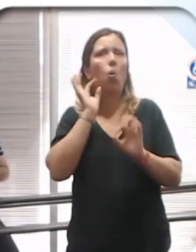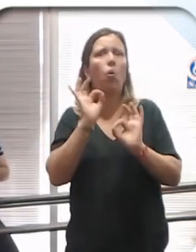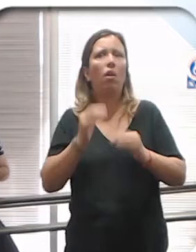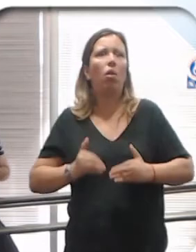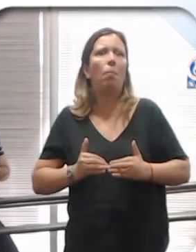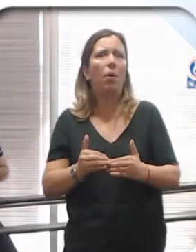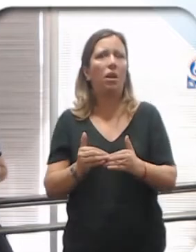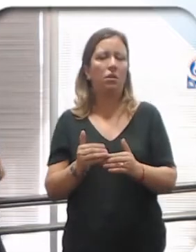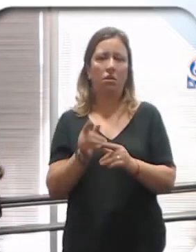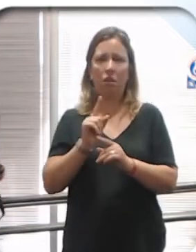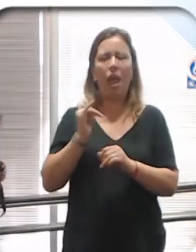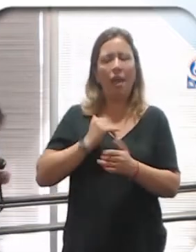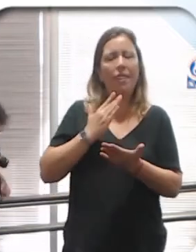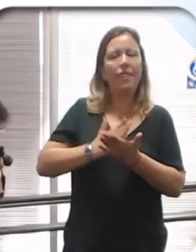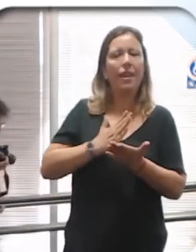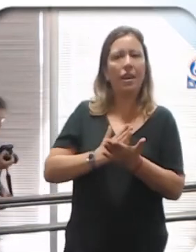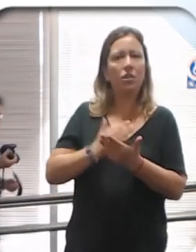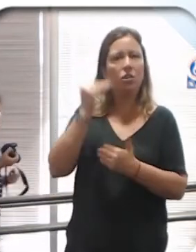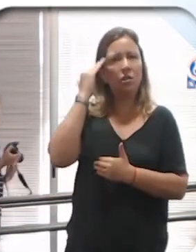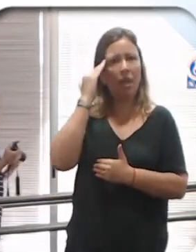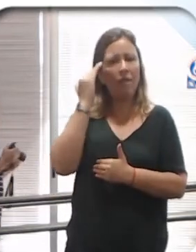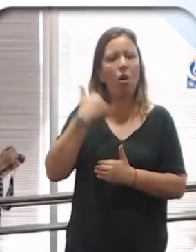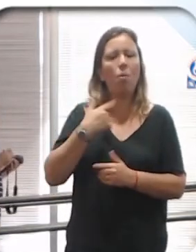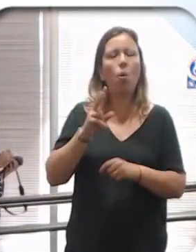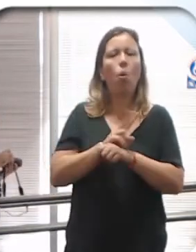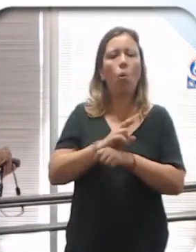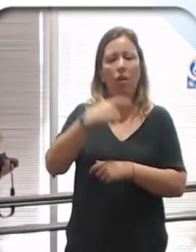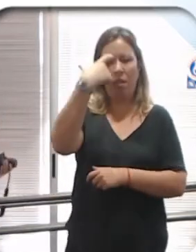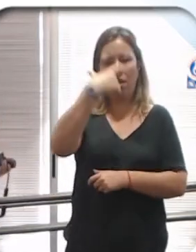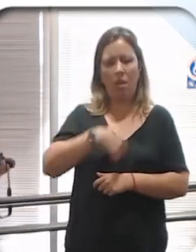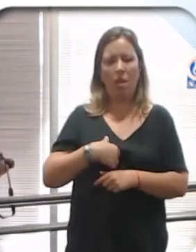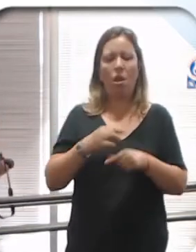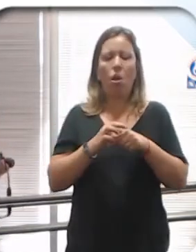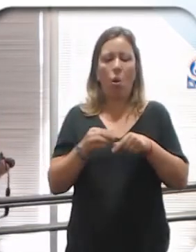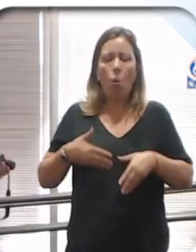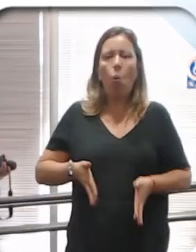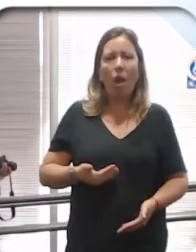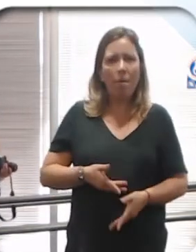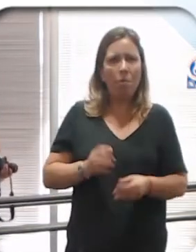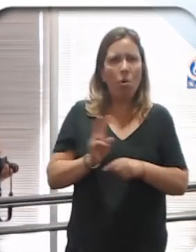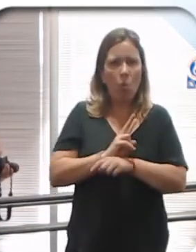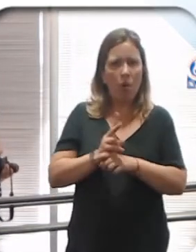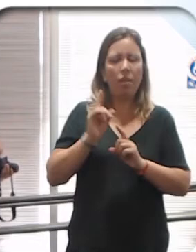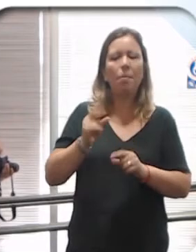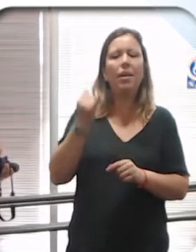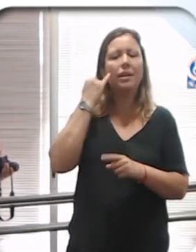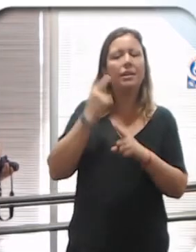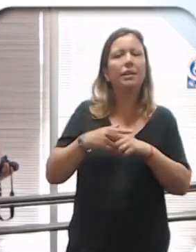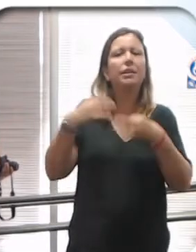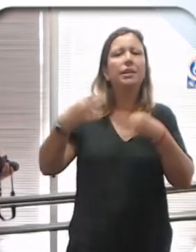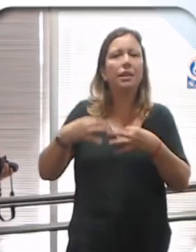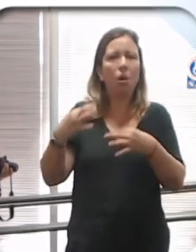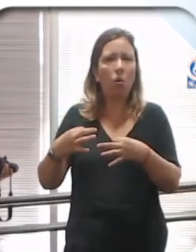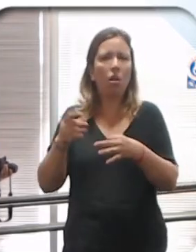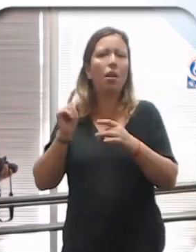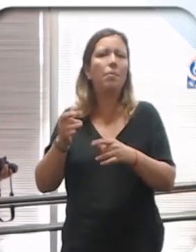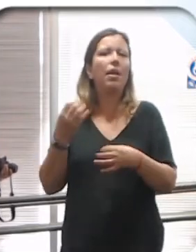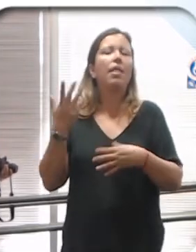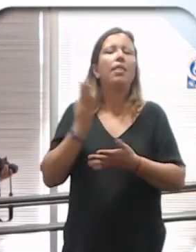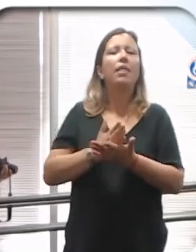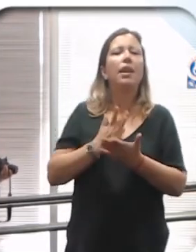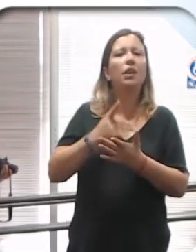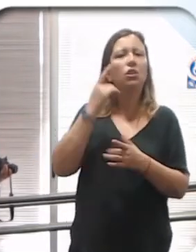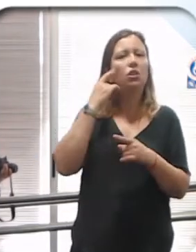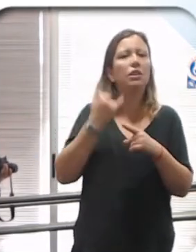embarazo no deseado. Derecho a conocer y cuidar tu cuerpo y tus genitales. Derecho a no tener relaciones sexuales seguras, a tener relaciones sexuales